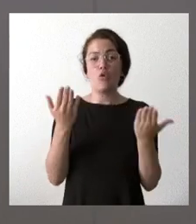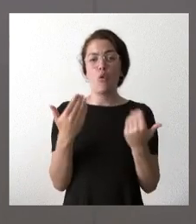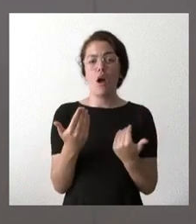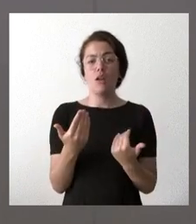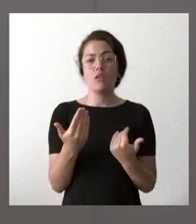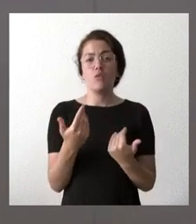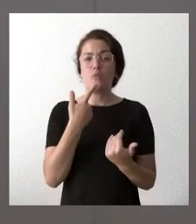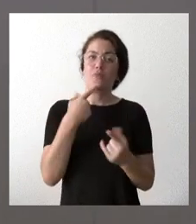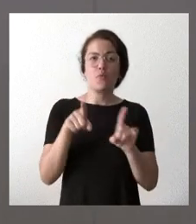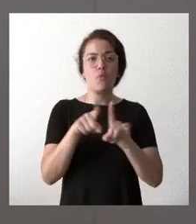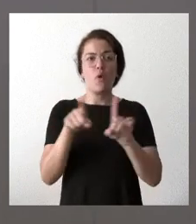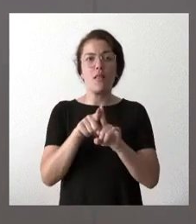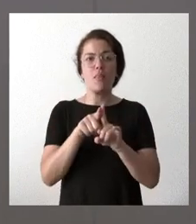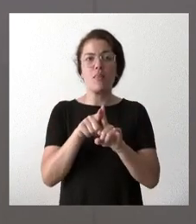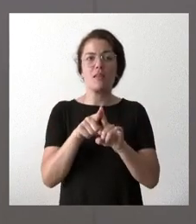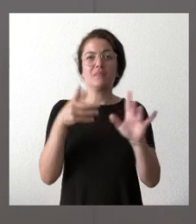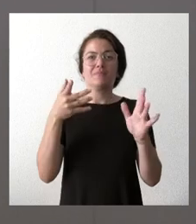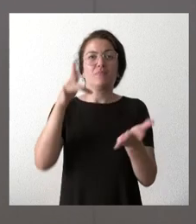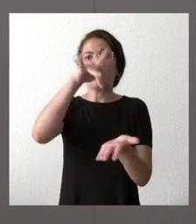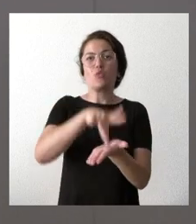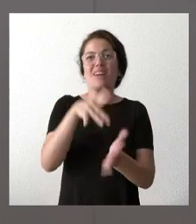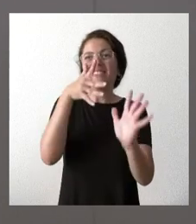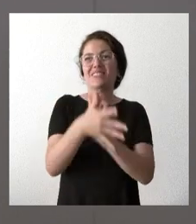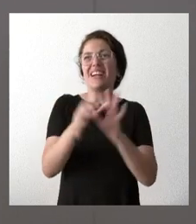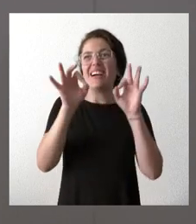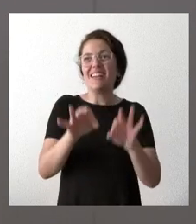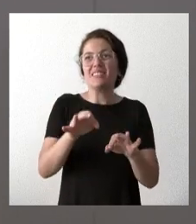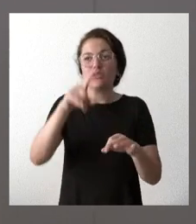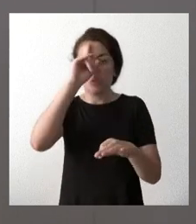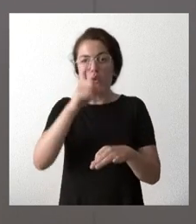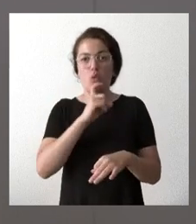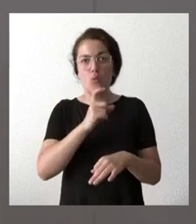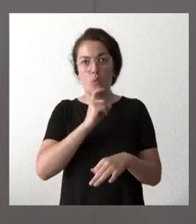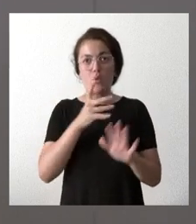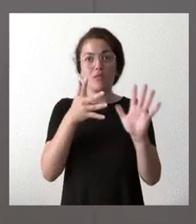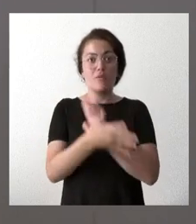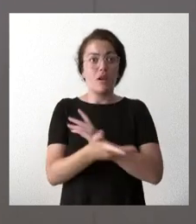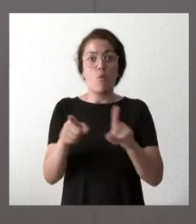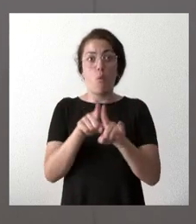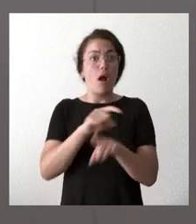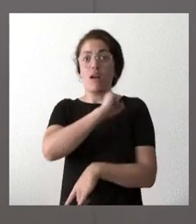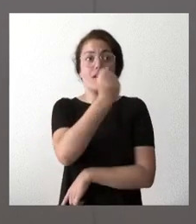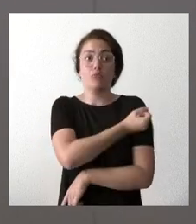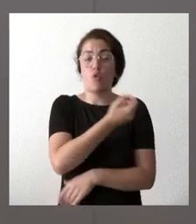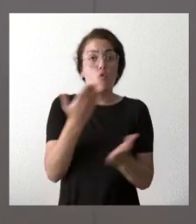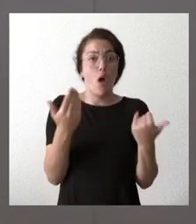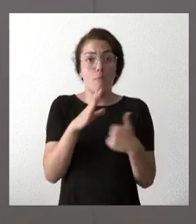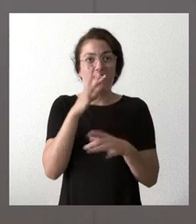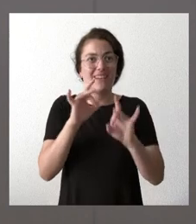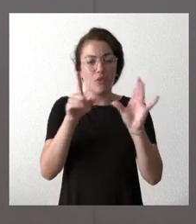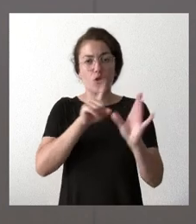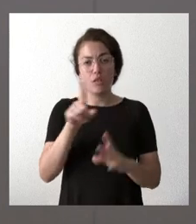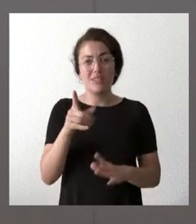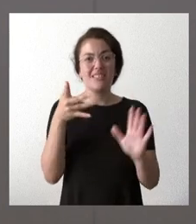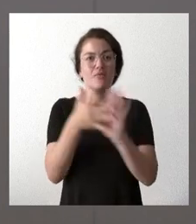características y por tanto el concepto de cuál es la violencia y por tanto su inscripción en un registro no es incompatible el hecho de que no